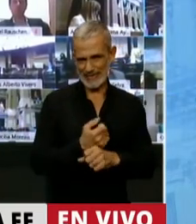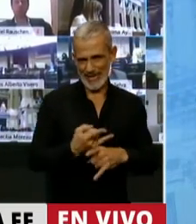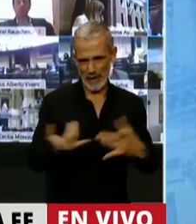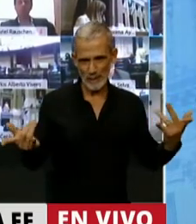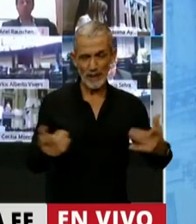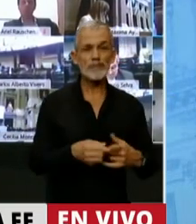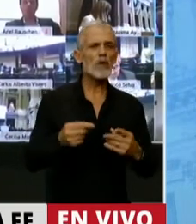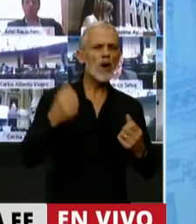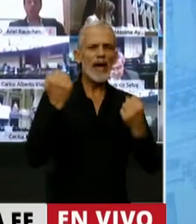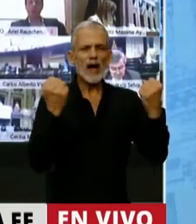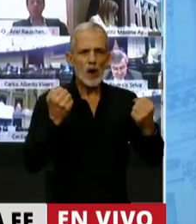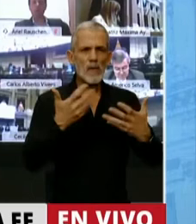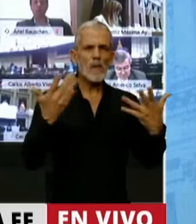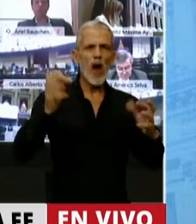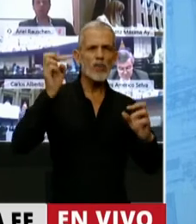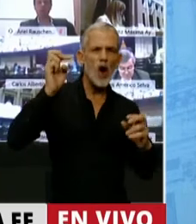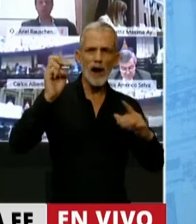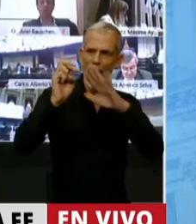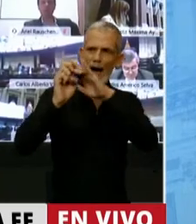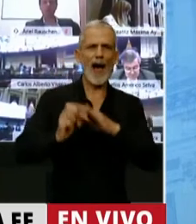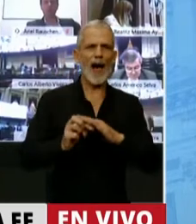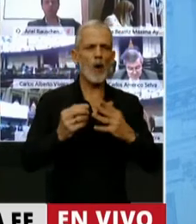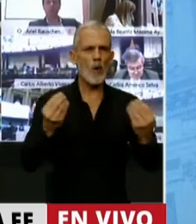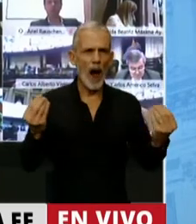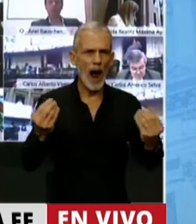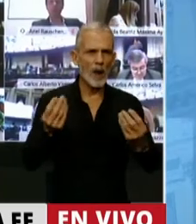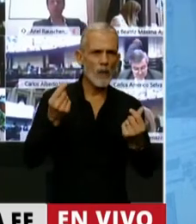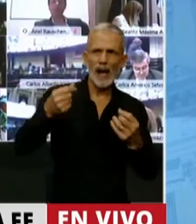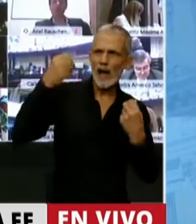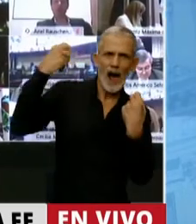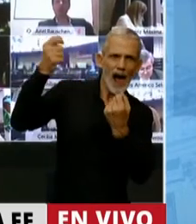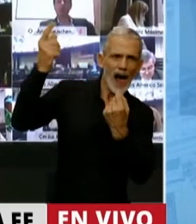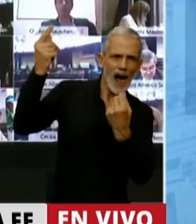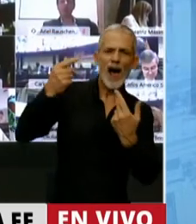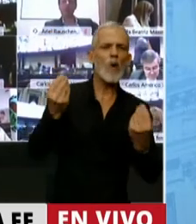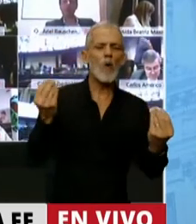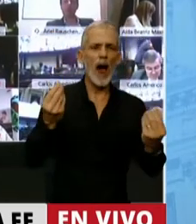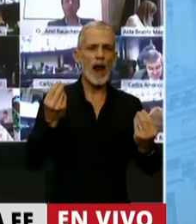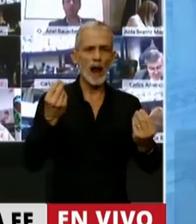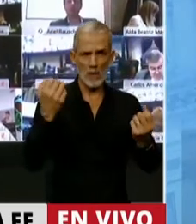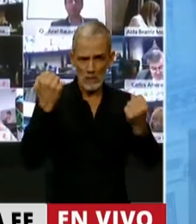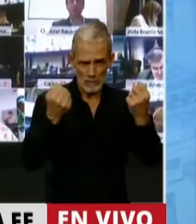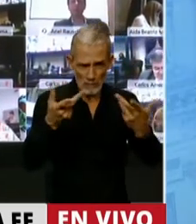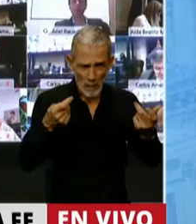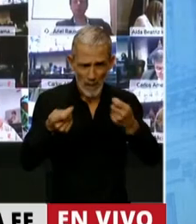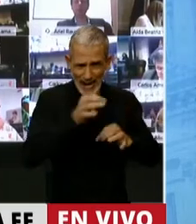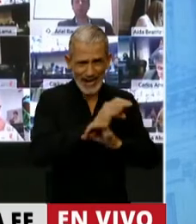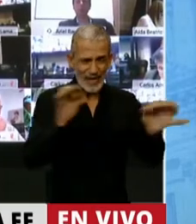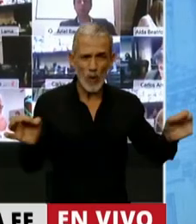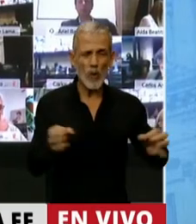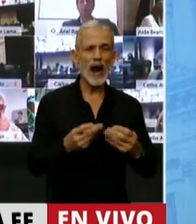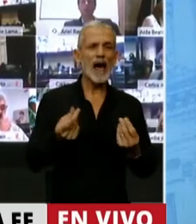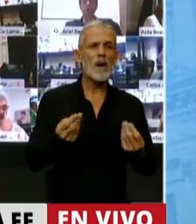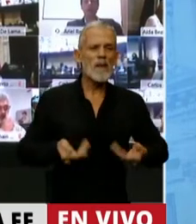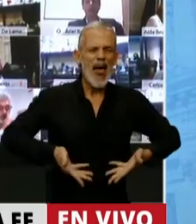macroeconomía que pudo manejar el dólar? Ninguna. ¿Y la fuga de capitales? Ninguna de las dos macroeconomías. Y el tema inflacionario que en la